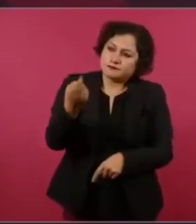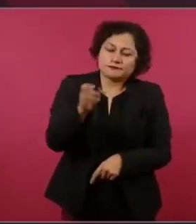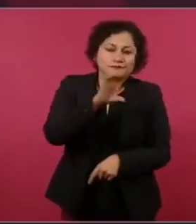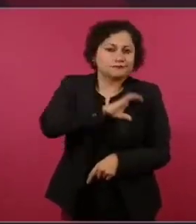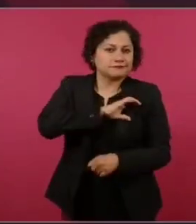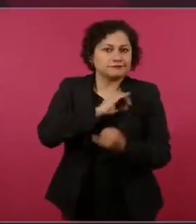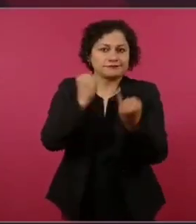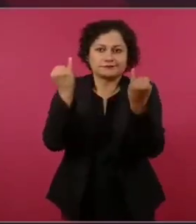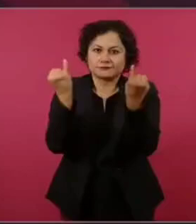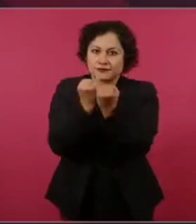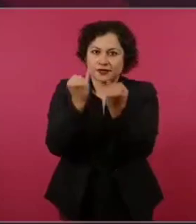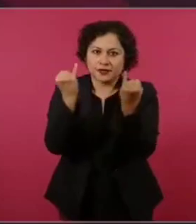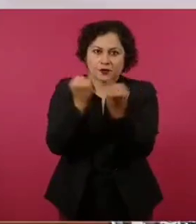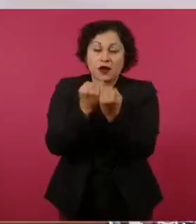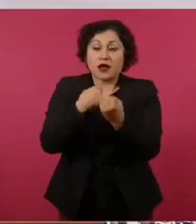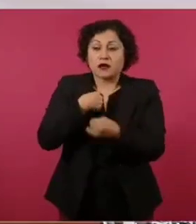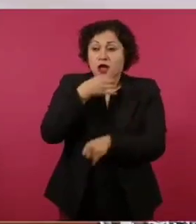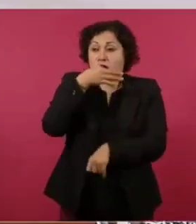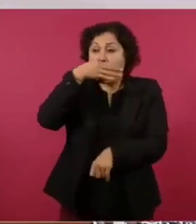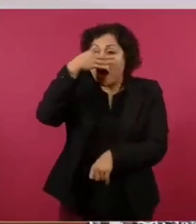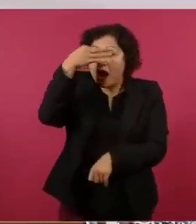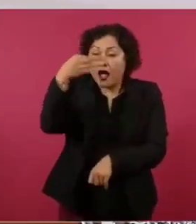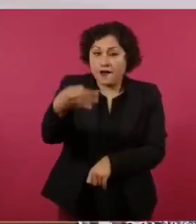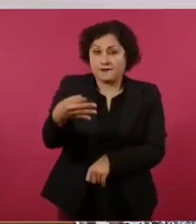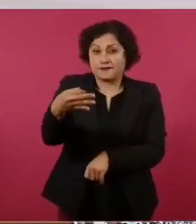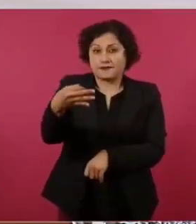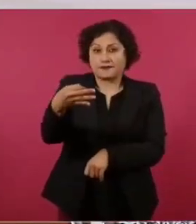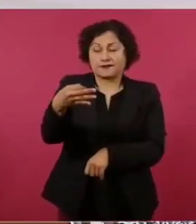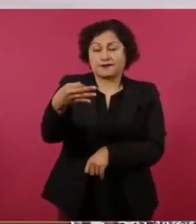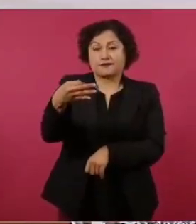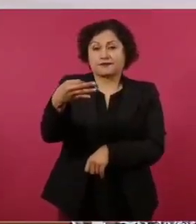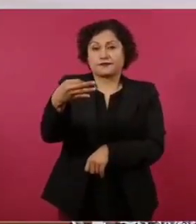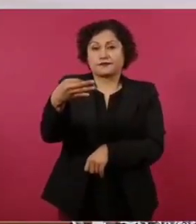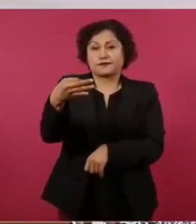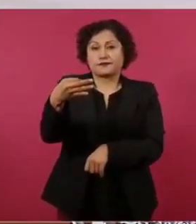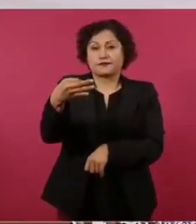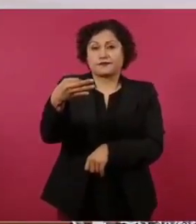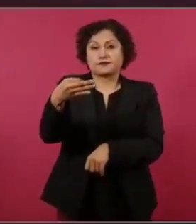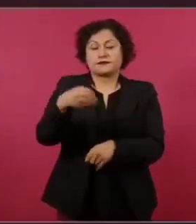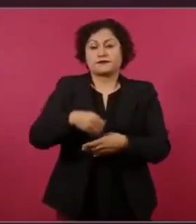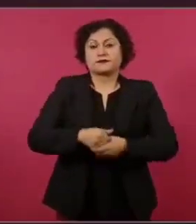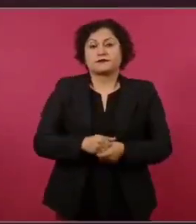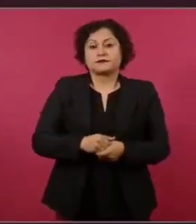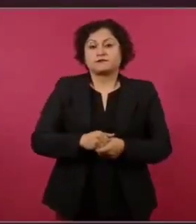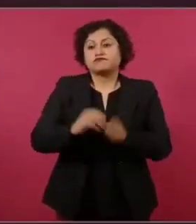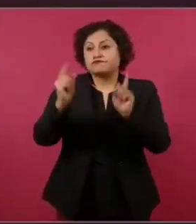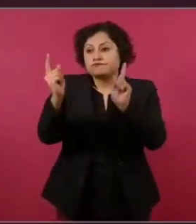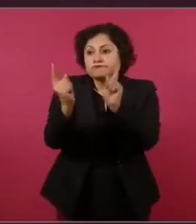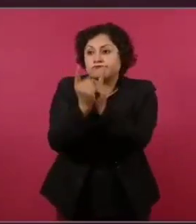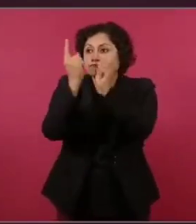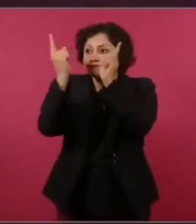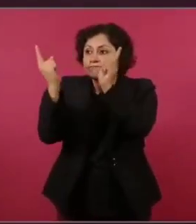de que ya no nos vamos a poder encontrar.